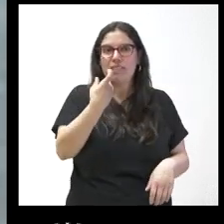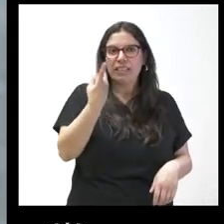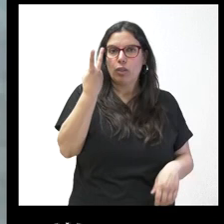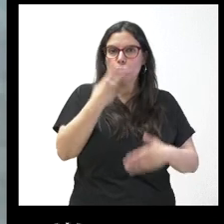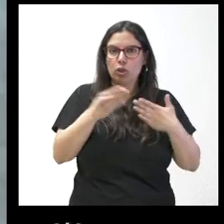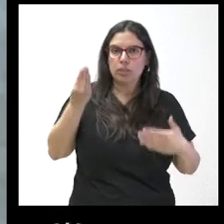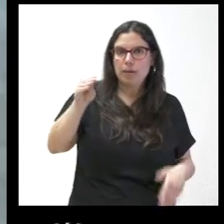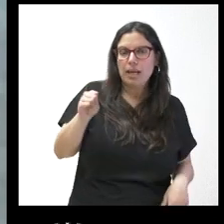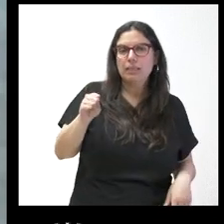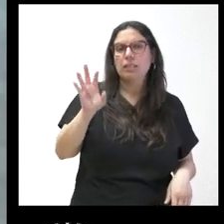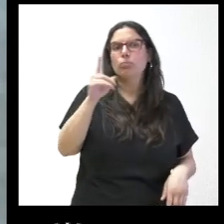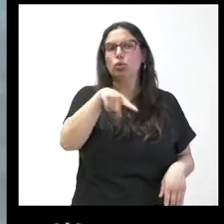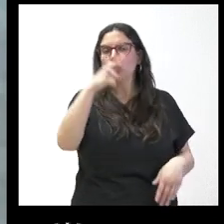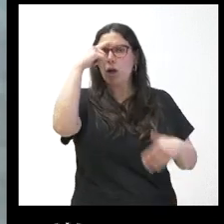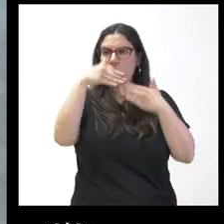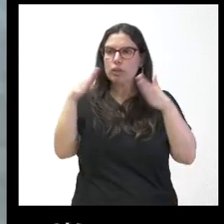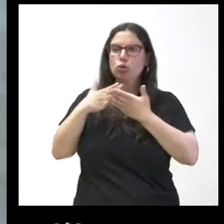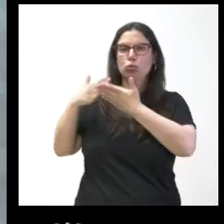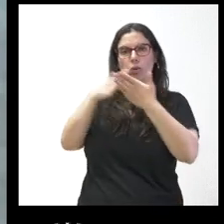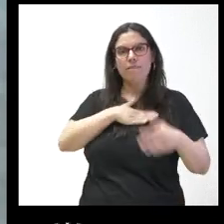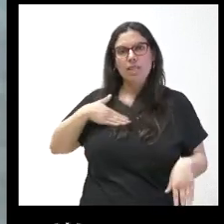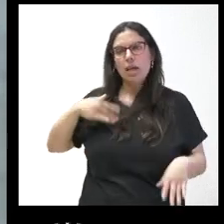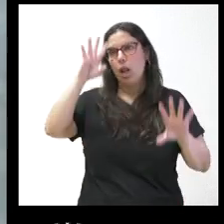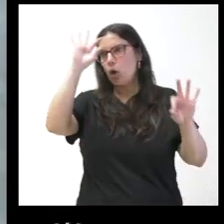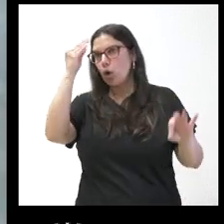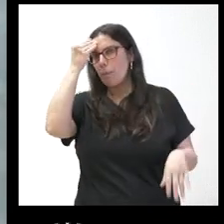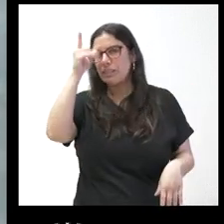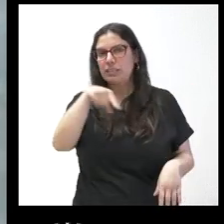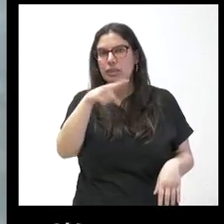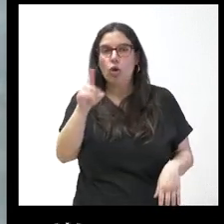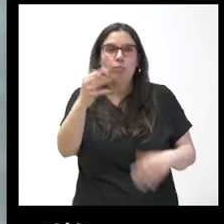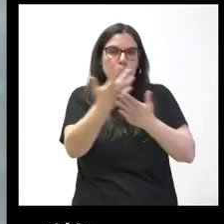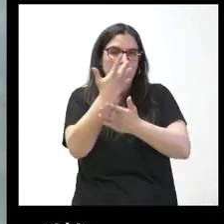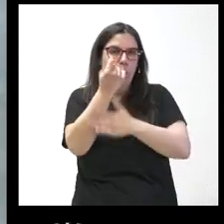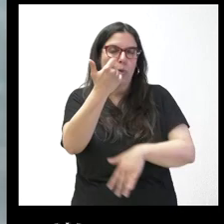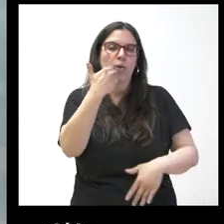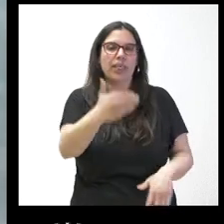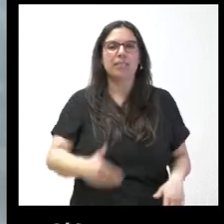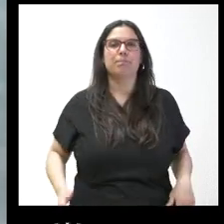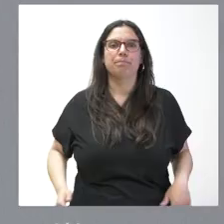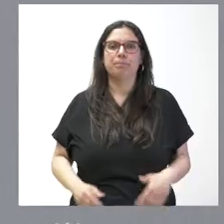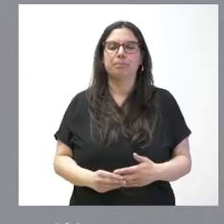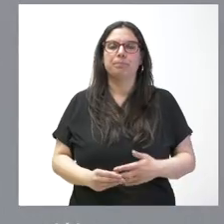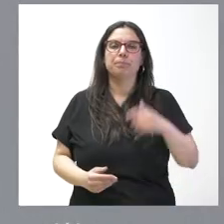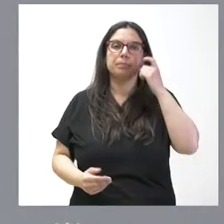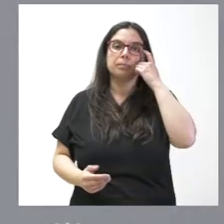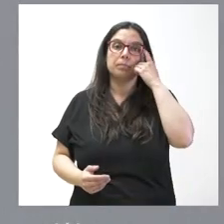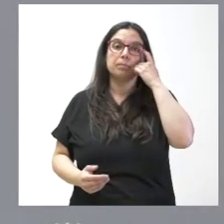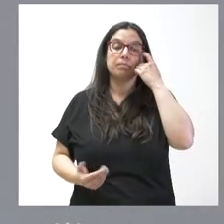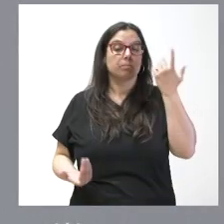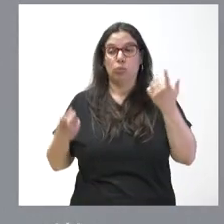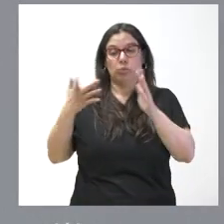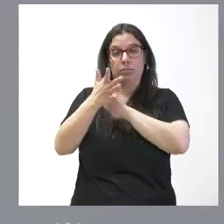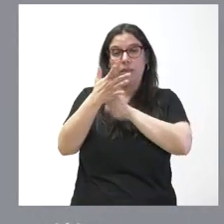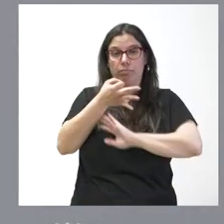están abiertos a estudiarlo si lo ven razonable un poco si nos lo puede explicar muchas gracias pues usted lo ha explicado